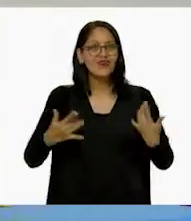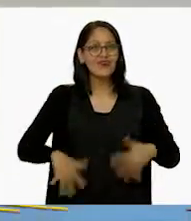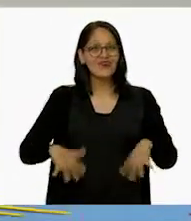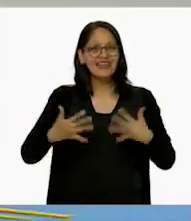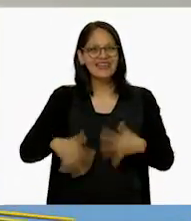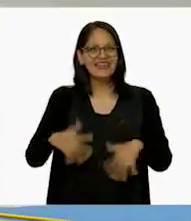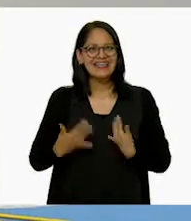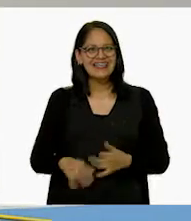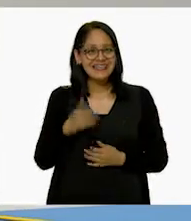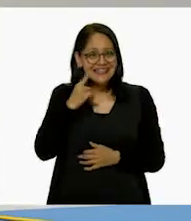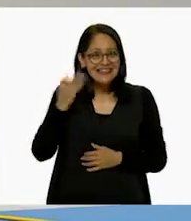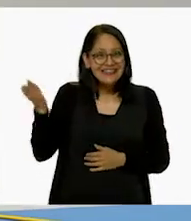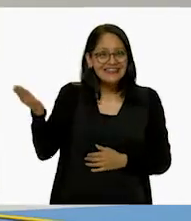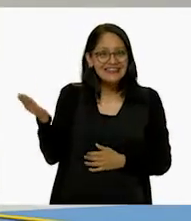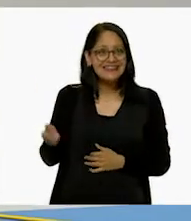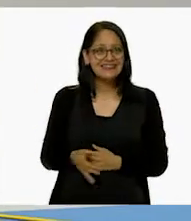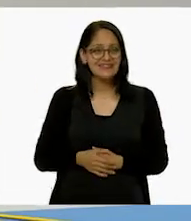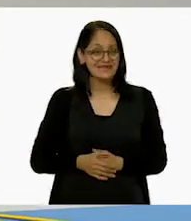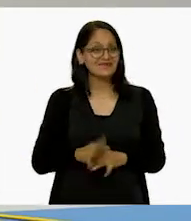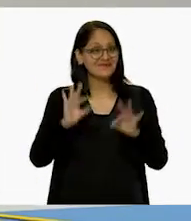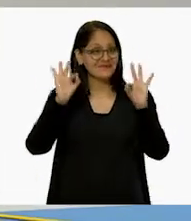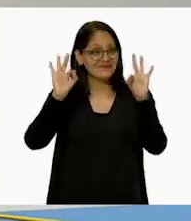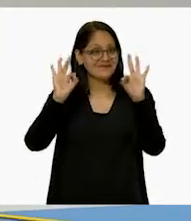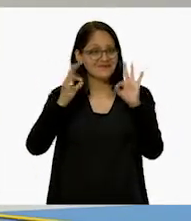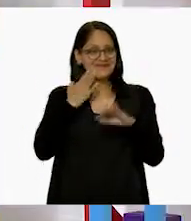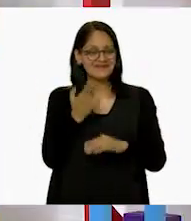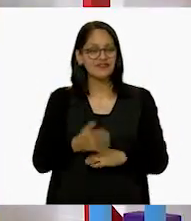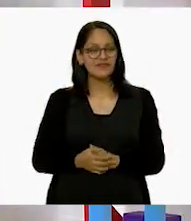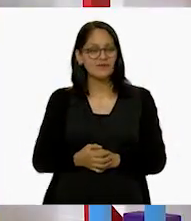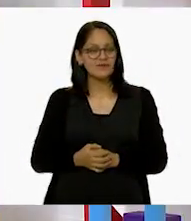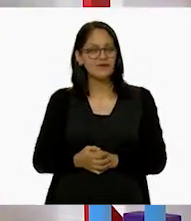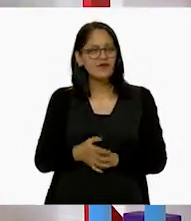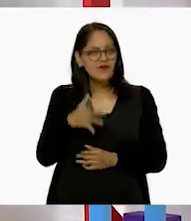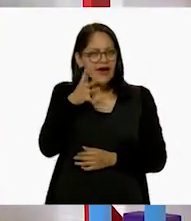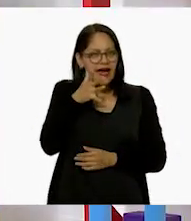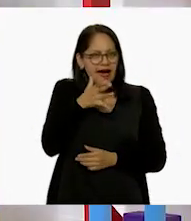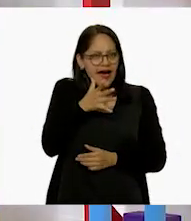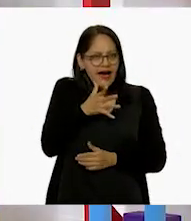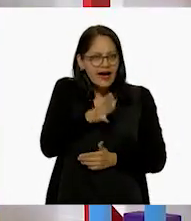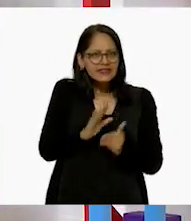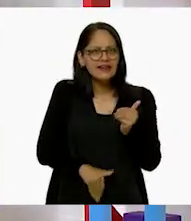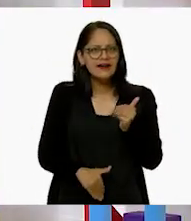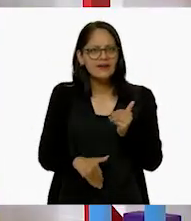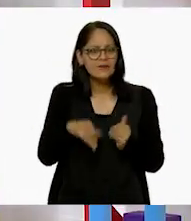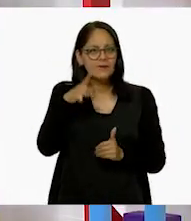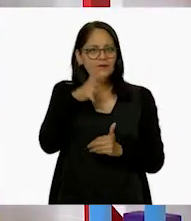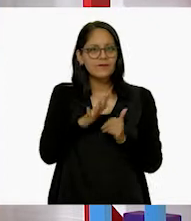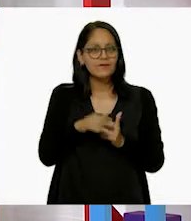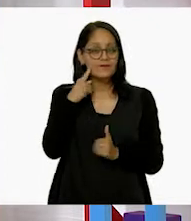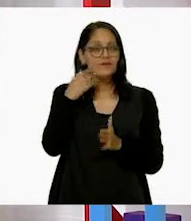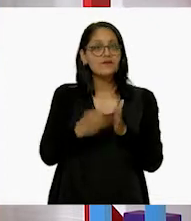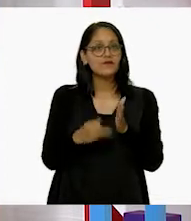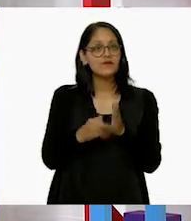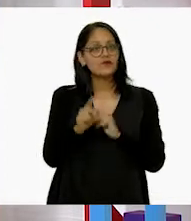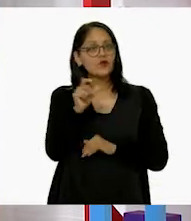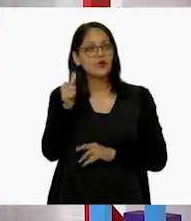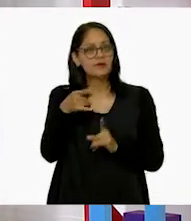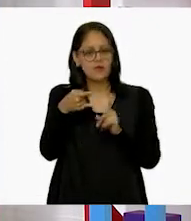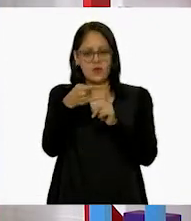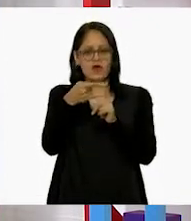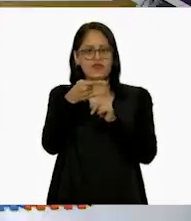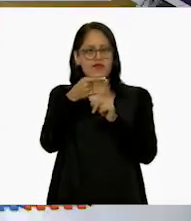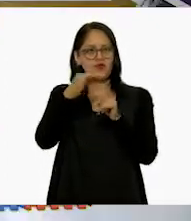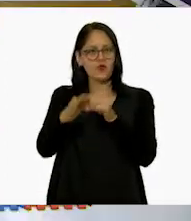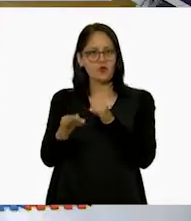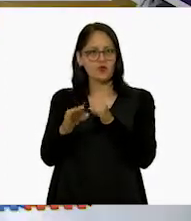¡Uy! ¡Miren nada más! ¡Excelente! Casi termino de completar mi cuadrado. A